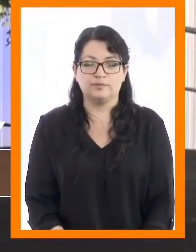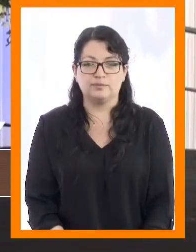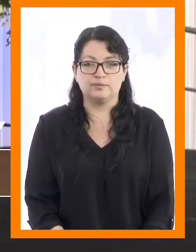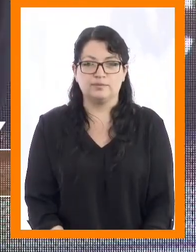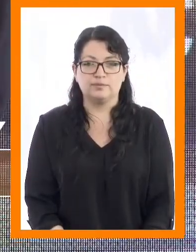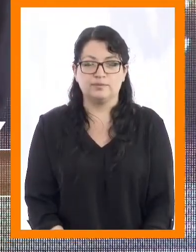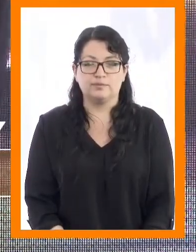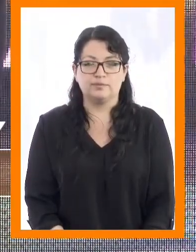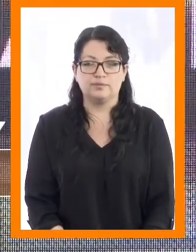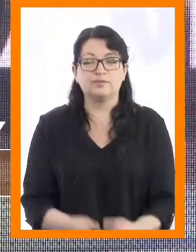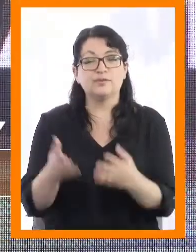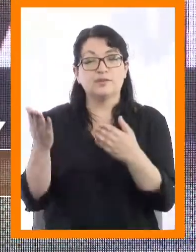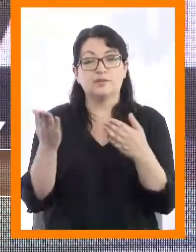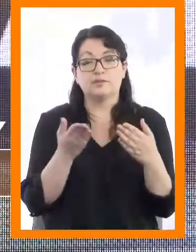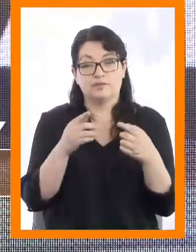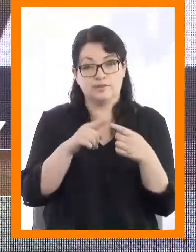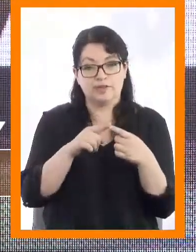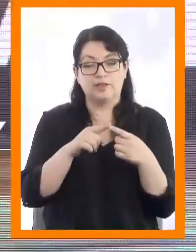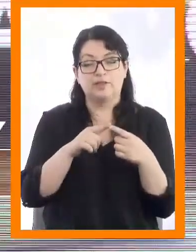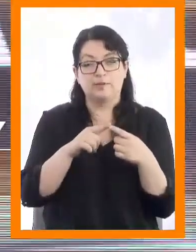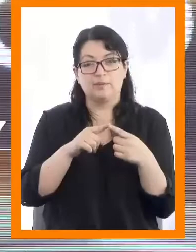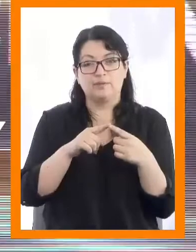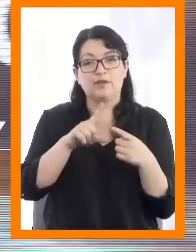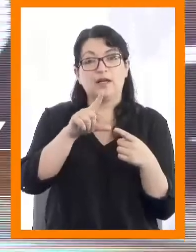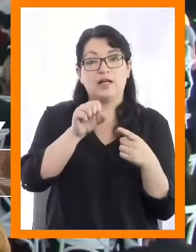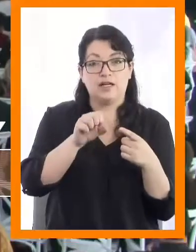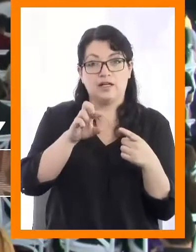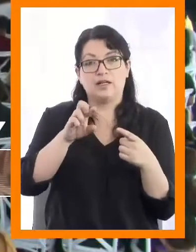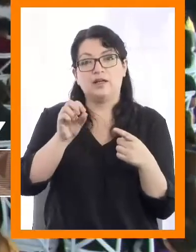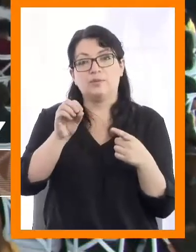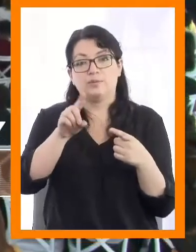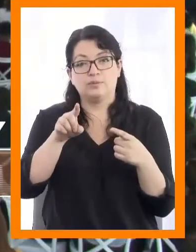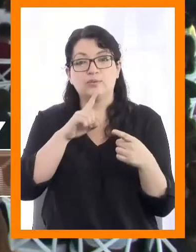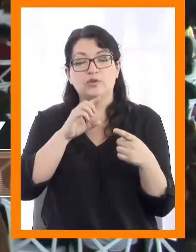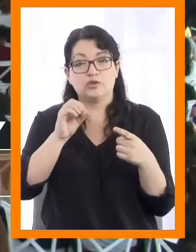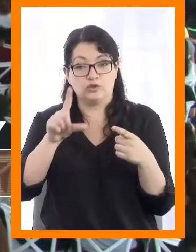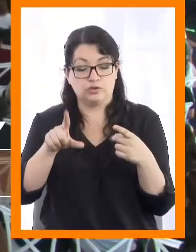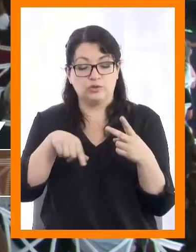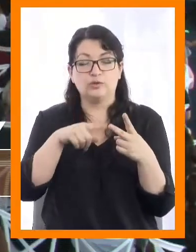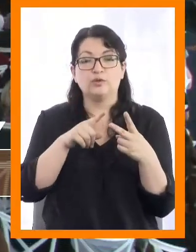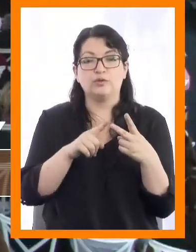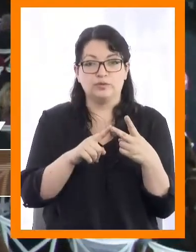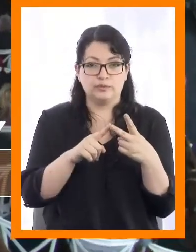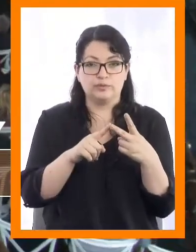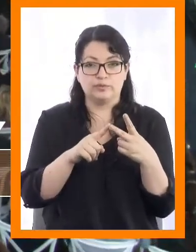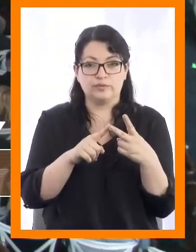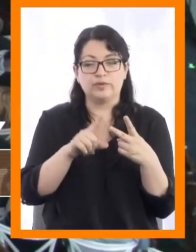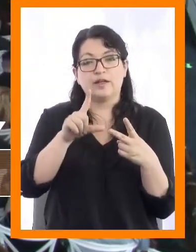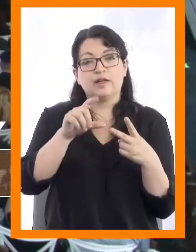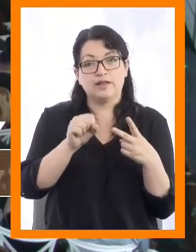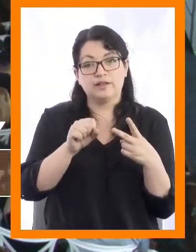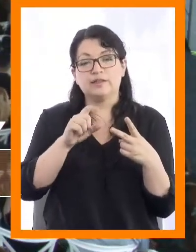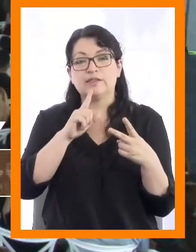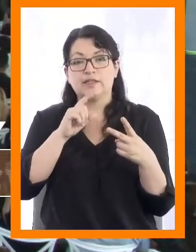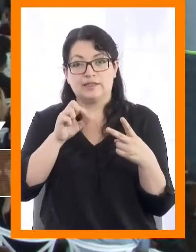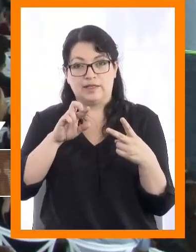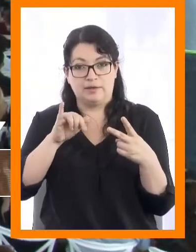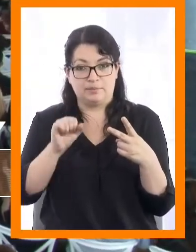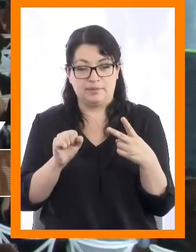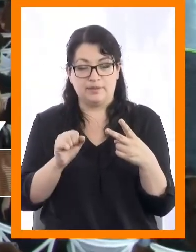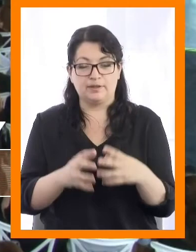Angela Carolina Lapostol López. Tamara Constanza Latapia Obando.